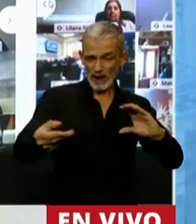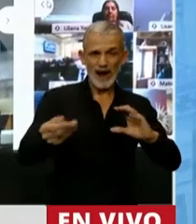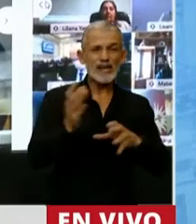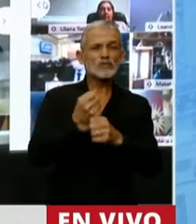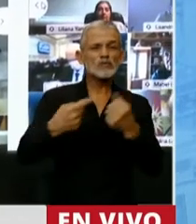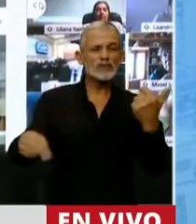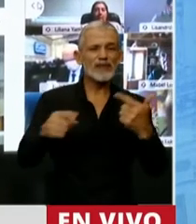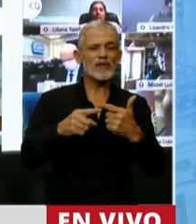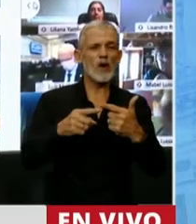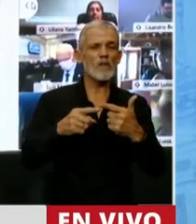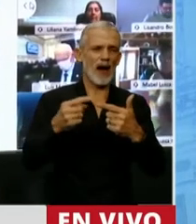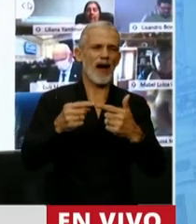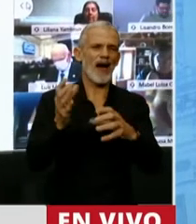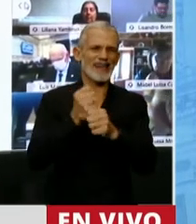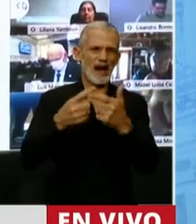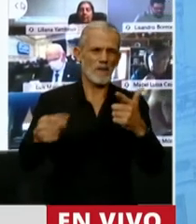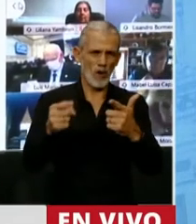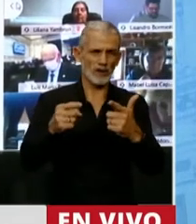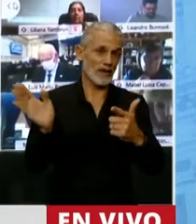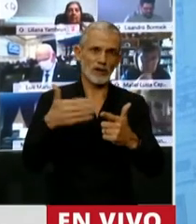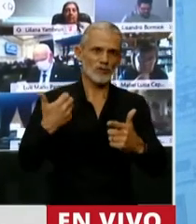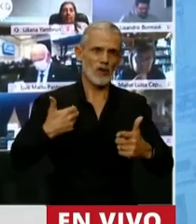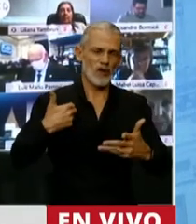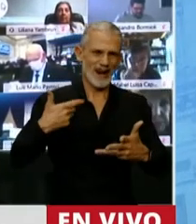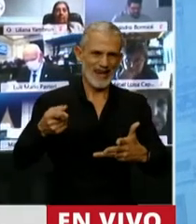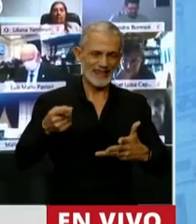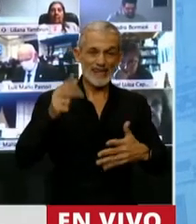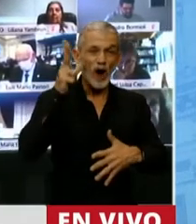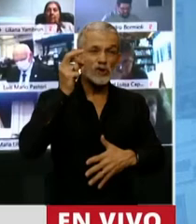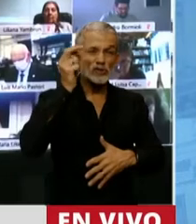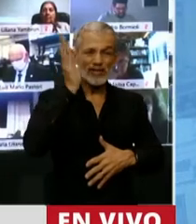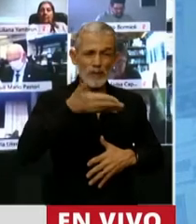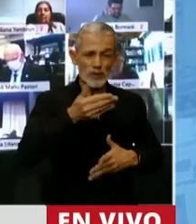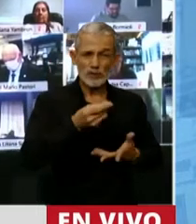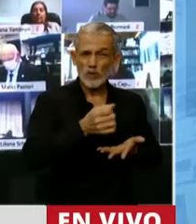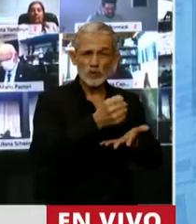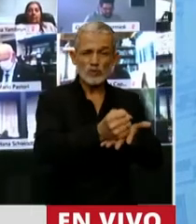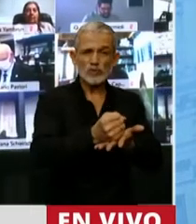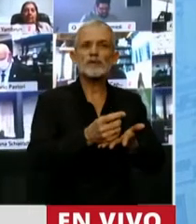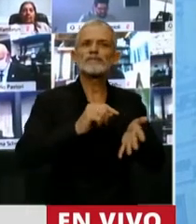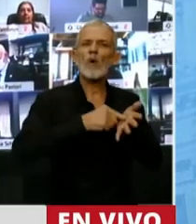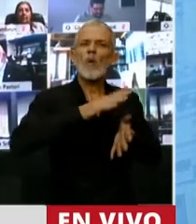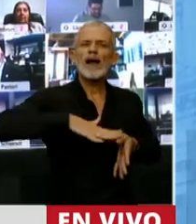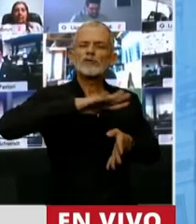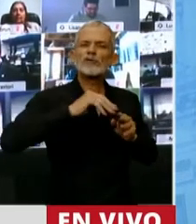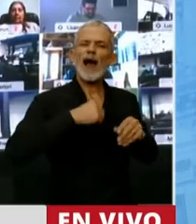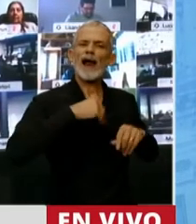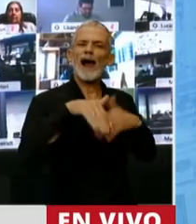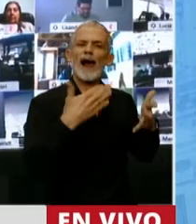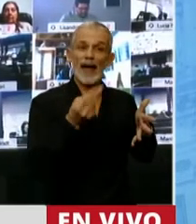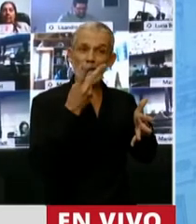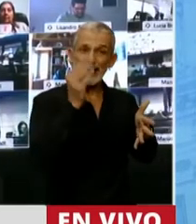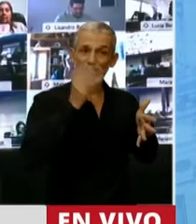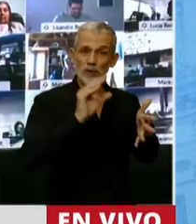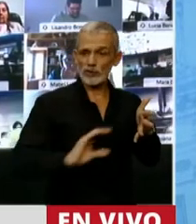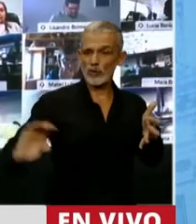subsidio de transporte en todo el país, dejando 80% de los subsidios para el AMBA y CABA y 20%